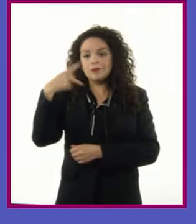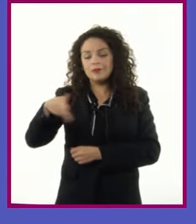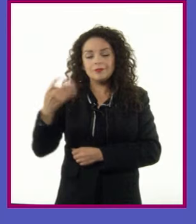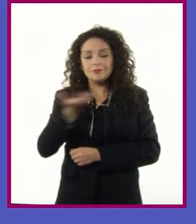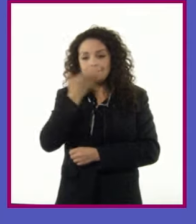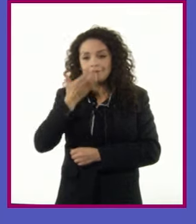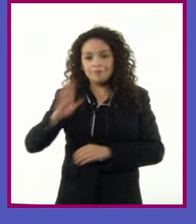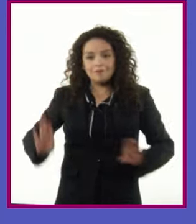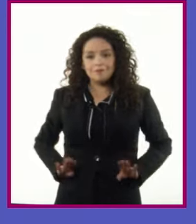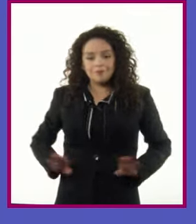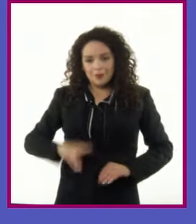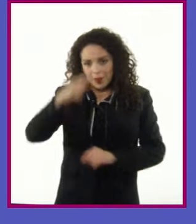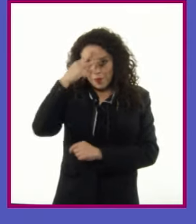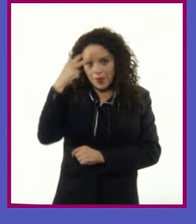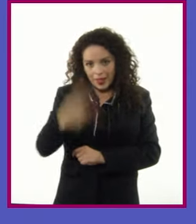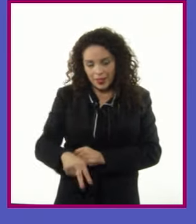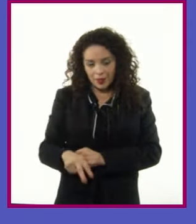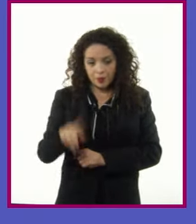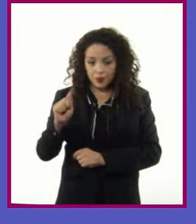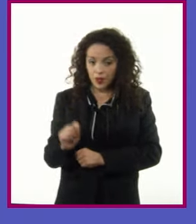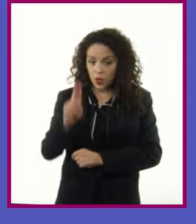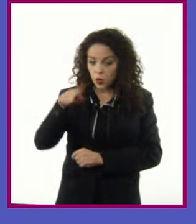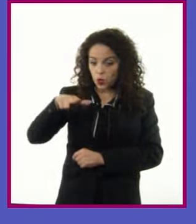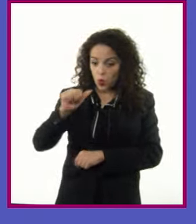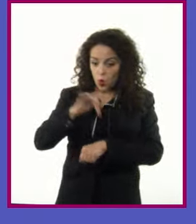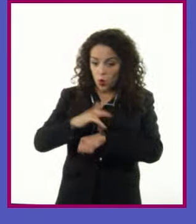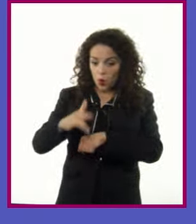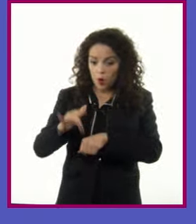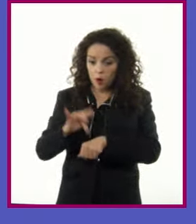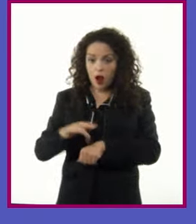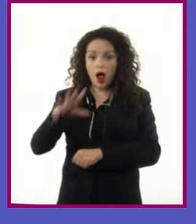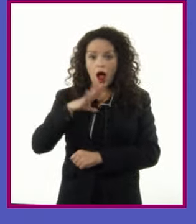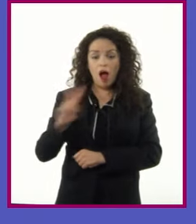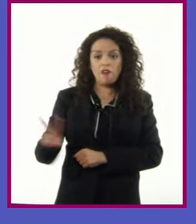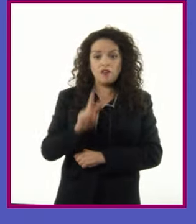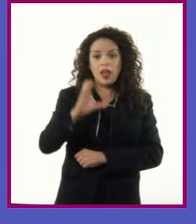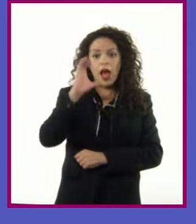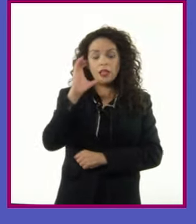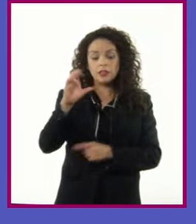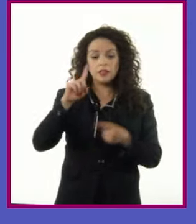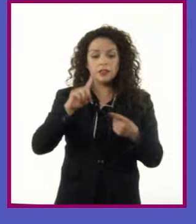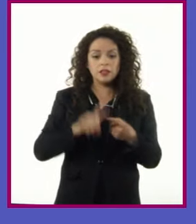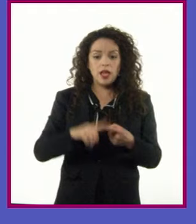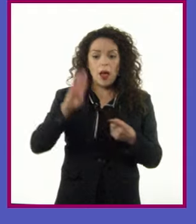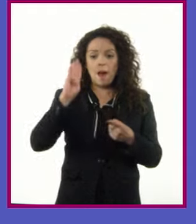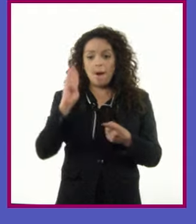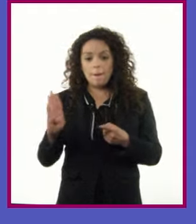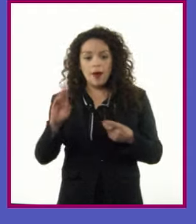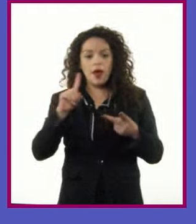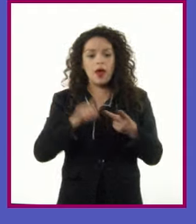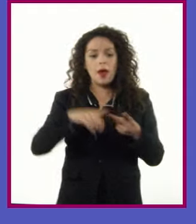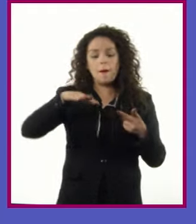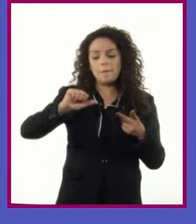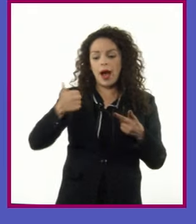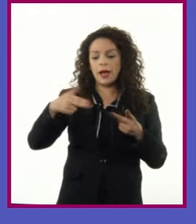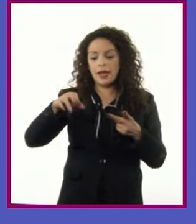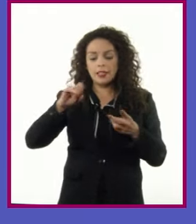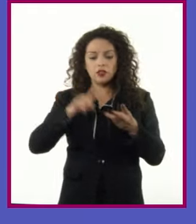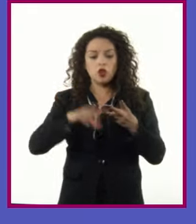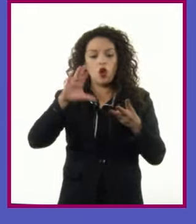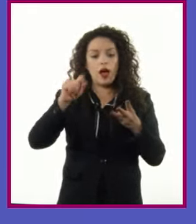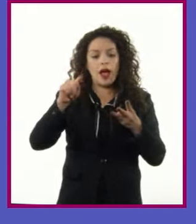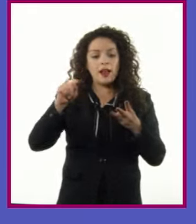Las tunas son buenas fuentes de vitamina C Vitamina B, magnesio, calcio, potasio y cobre Además de fibra